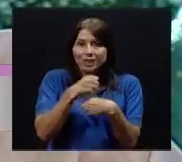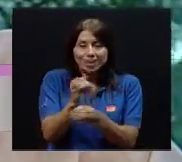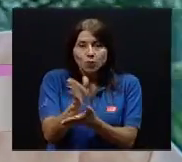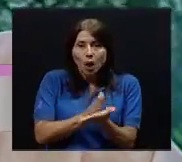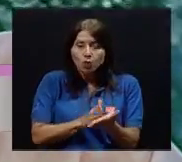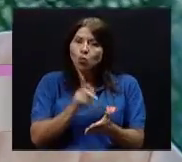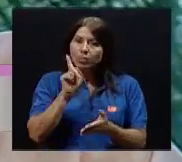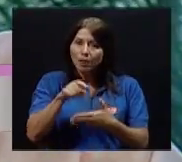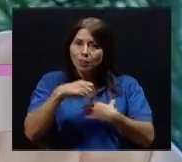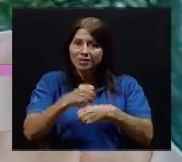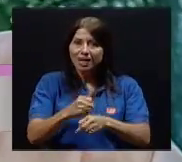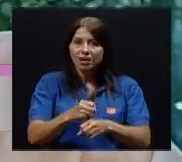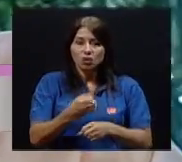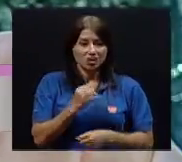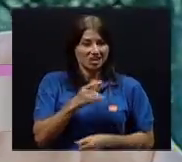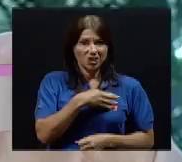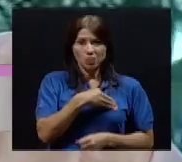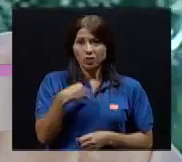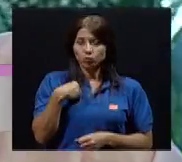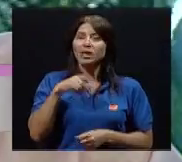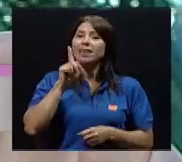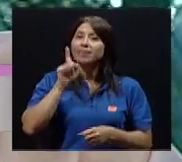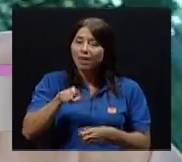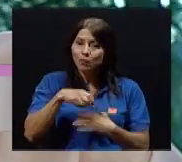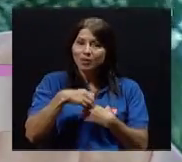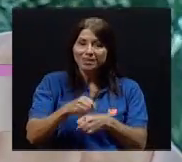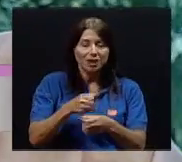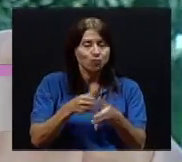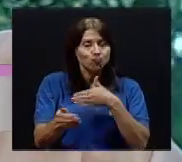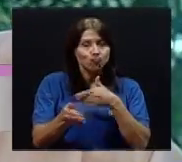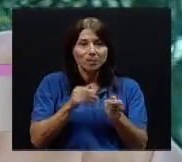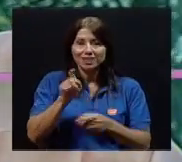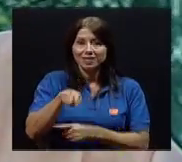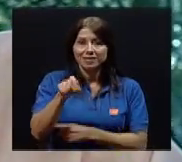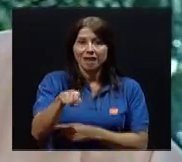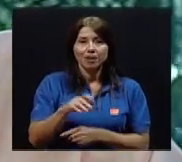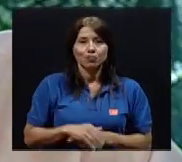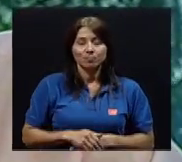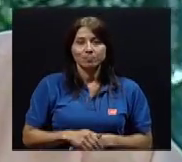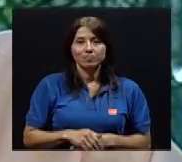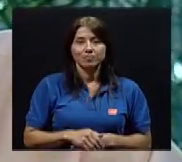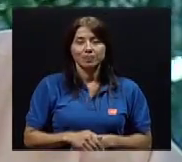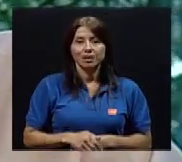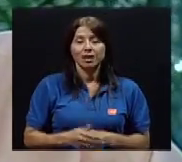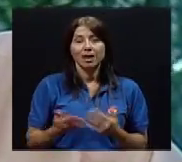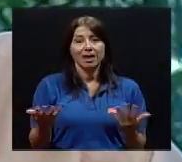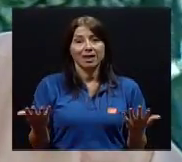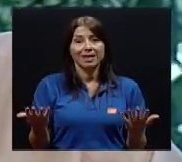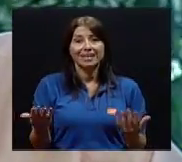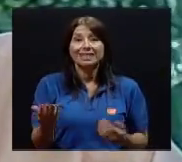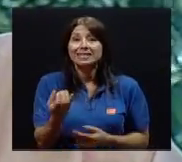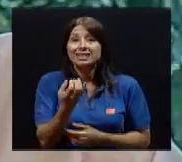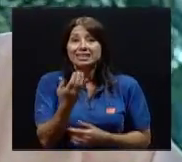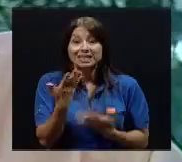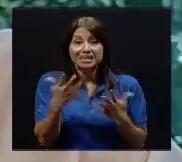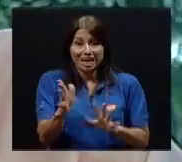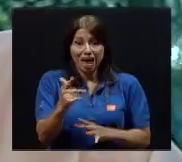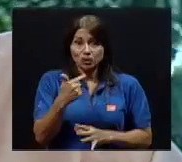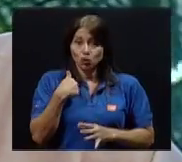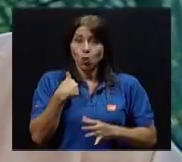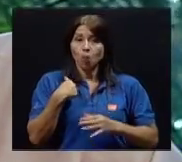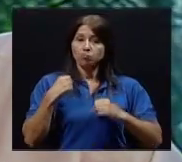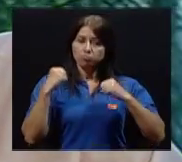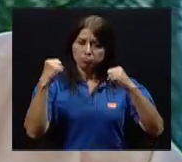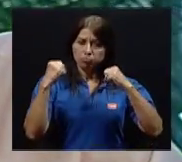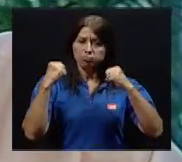me gusta, yo tengo que hacerlo porque es necesario. Si yo ya hago una actividad física, entonces yo tengo que